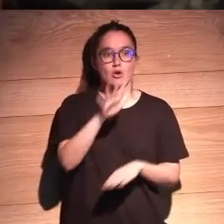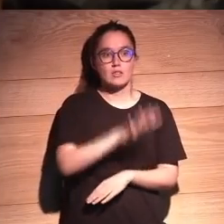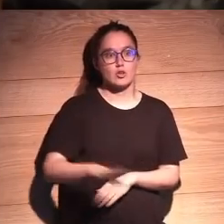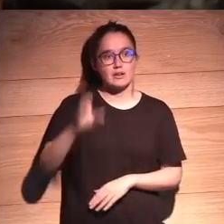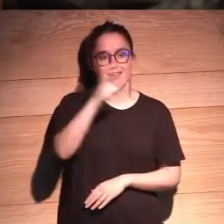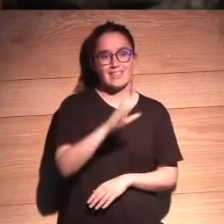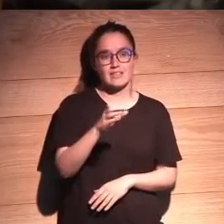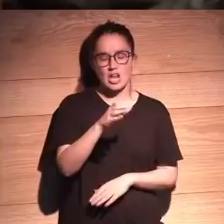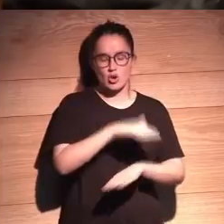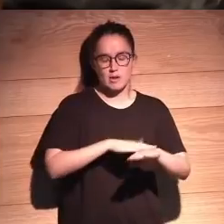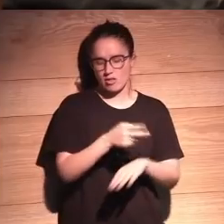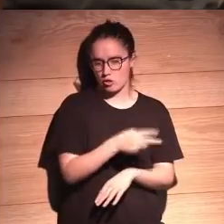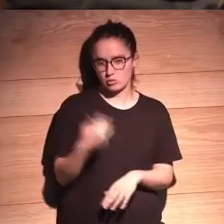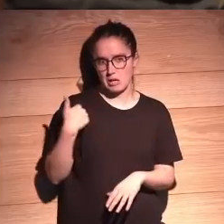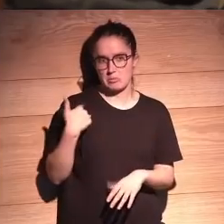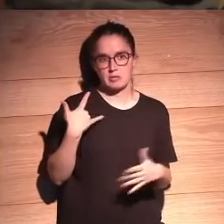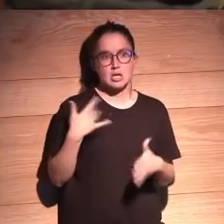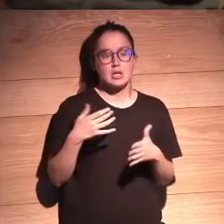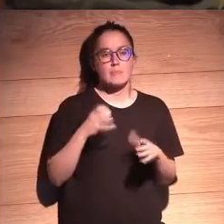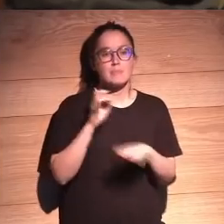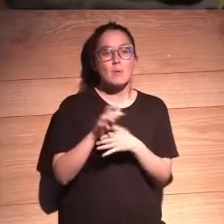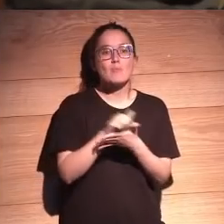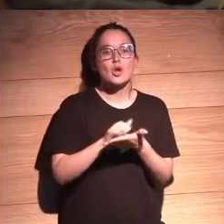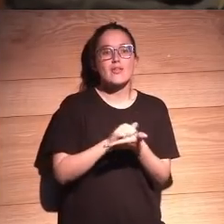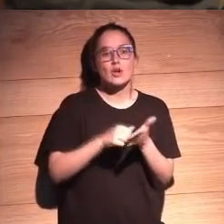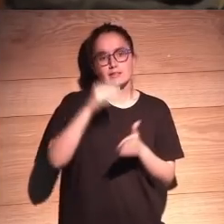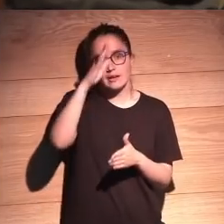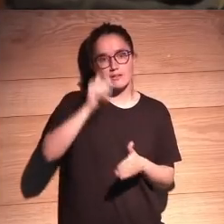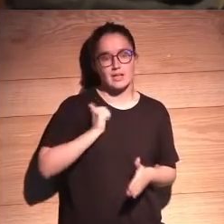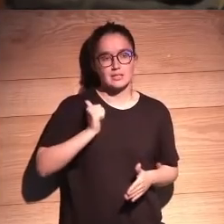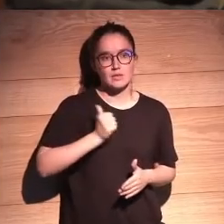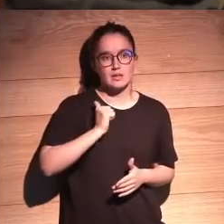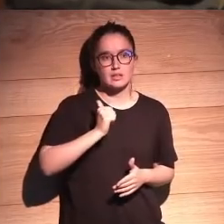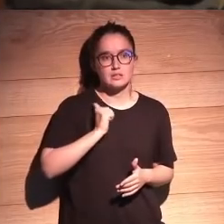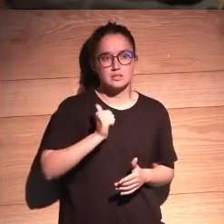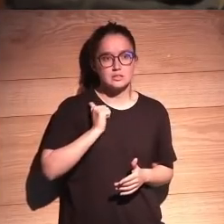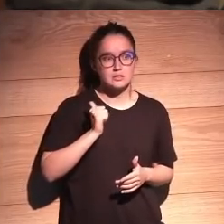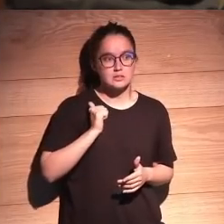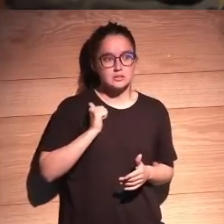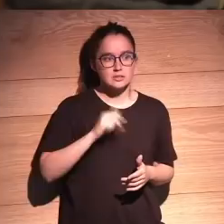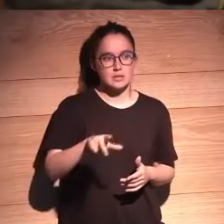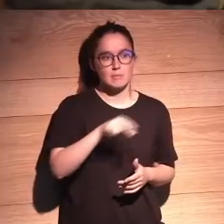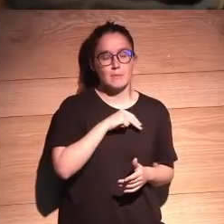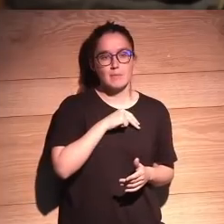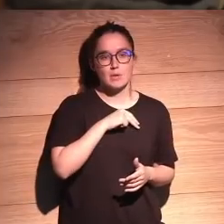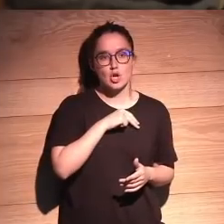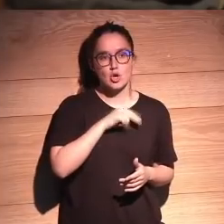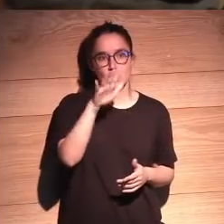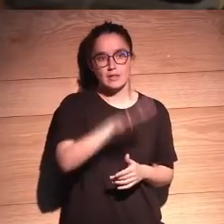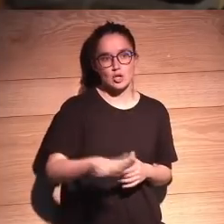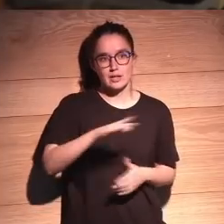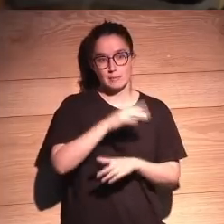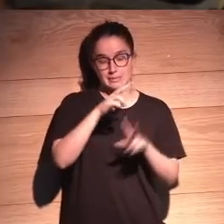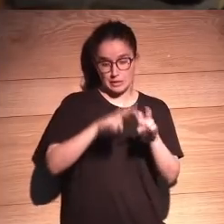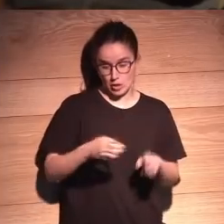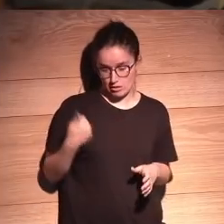semanas un poquito más ha mandado un borrador de inteligencia artificial que ha dirigido el Premio Nacional de Investigación hace unos días